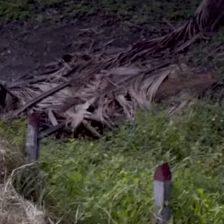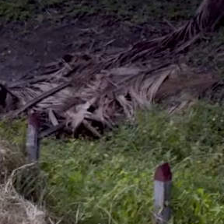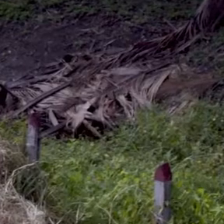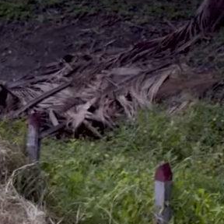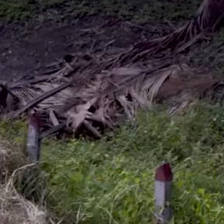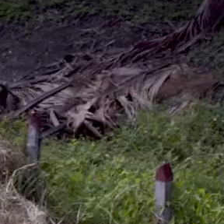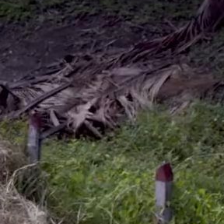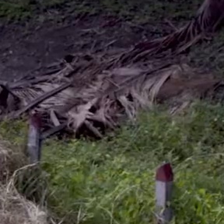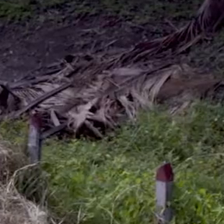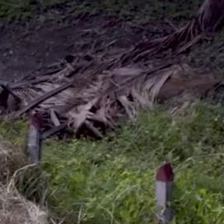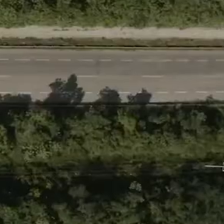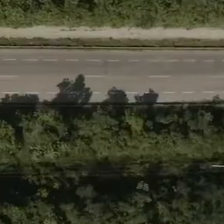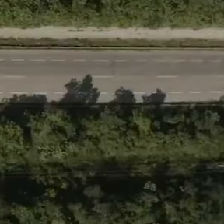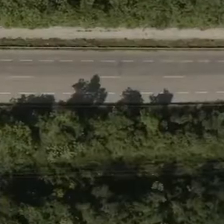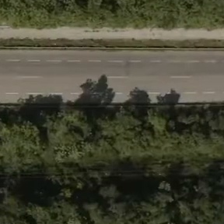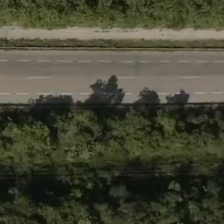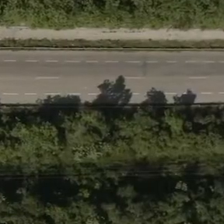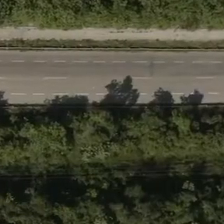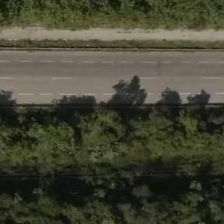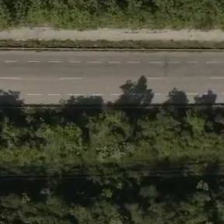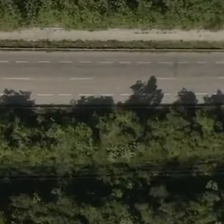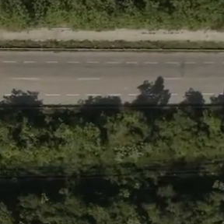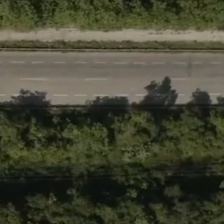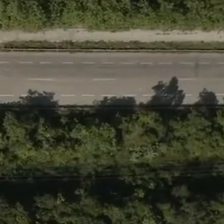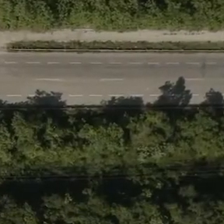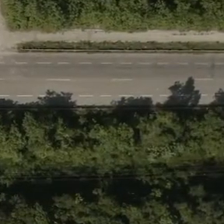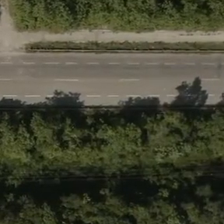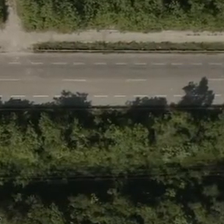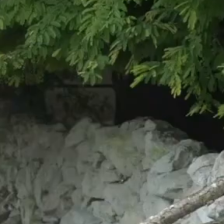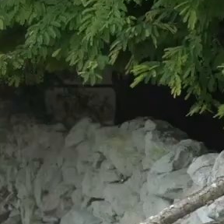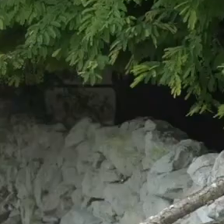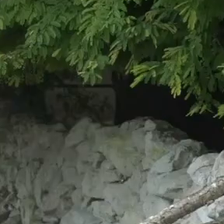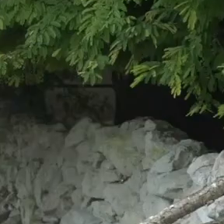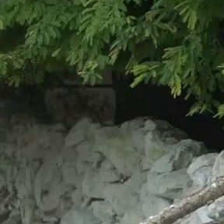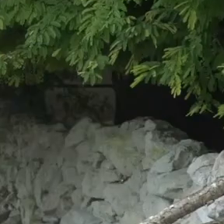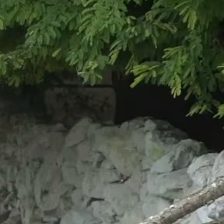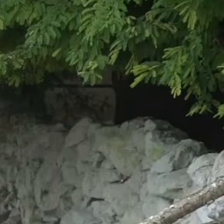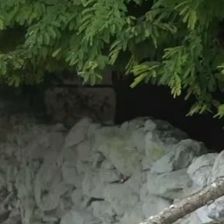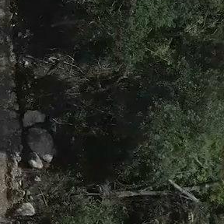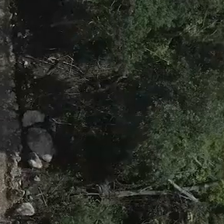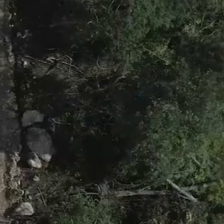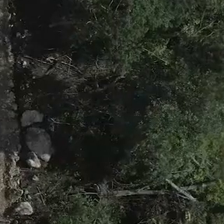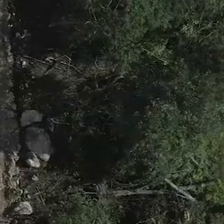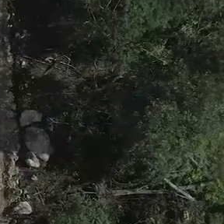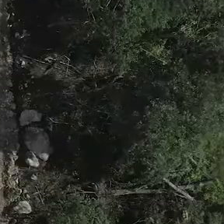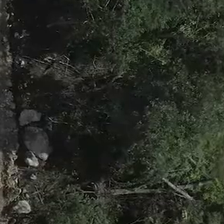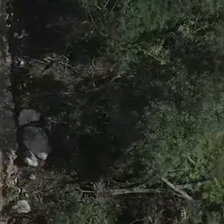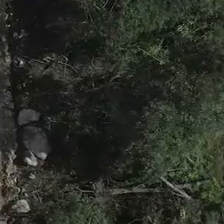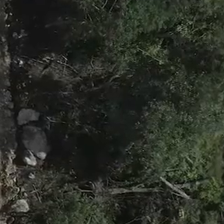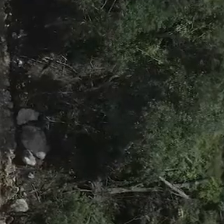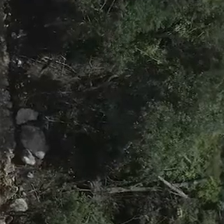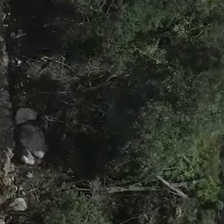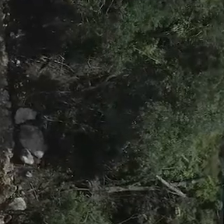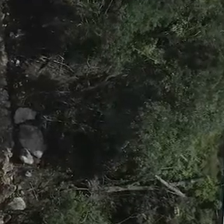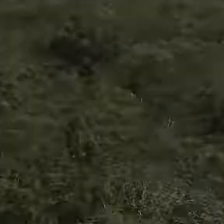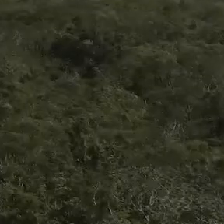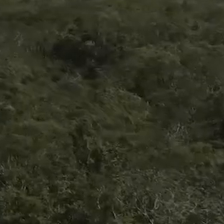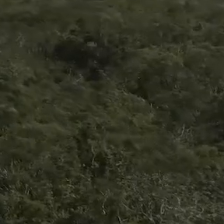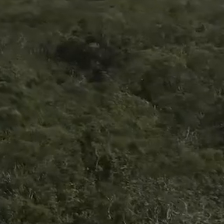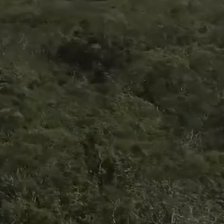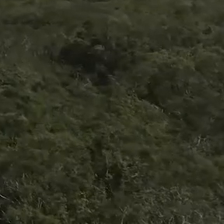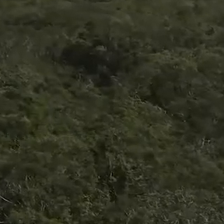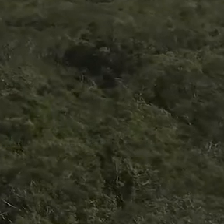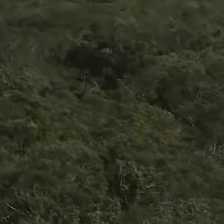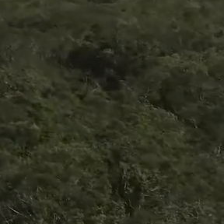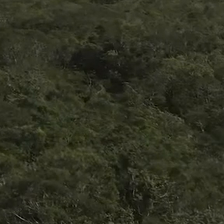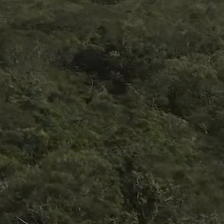La vía del tren correrá de manera paralela a la autopista Cantunil-Cancún. Es por eso que su construcción implicará